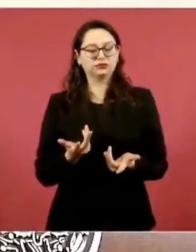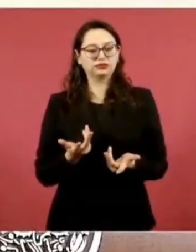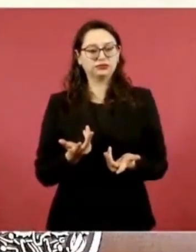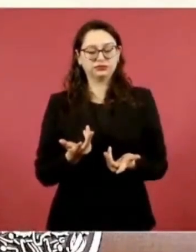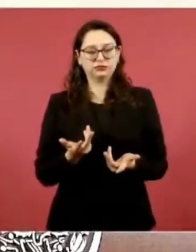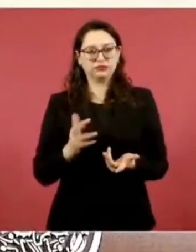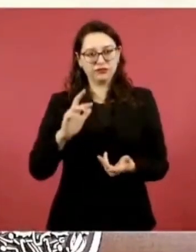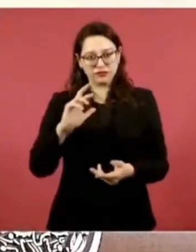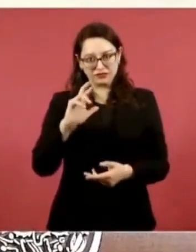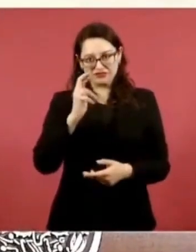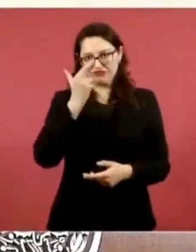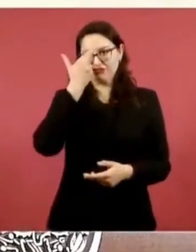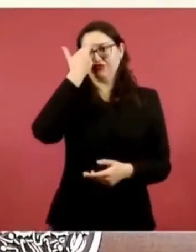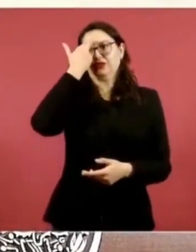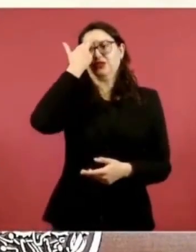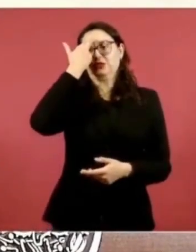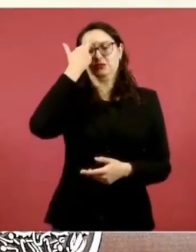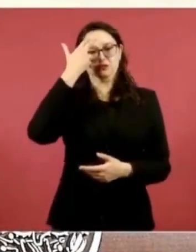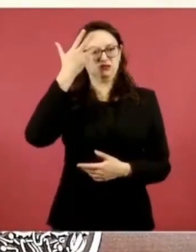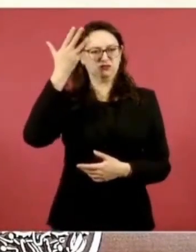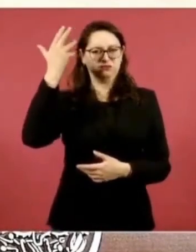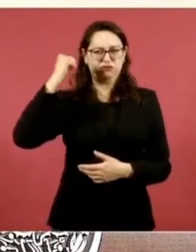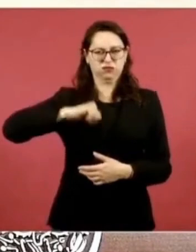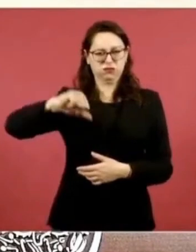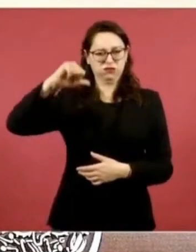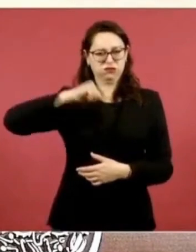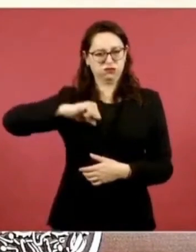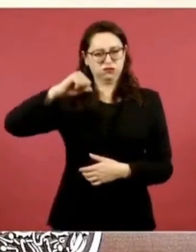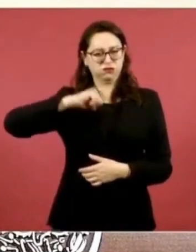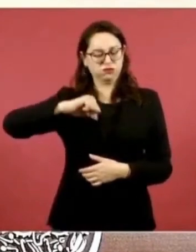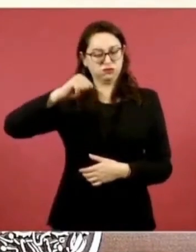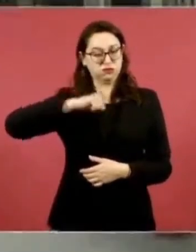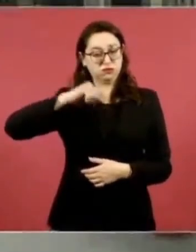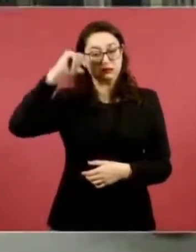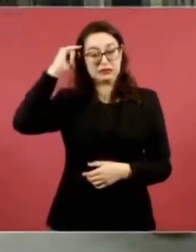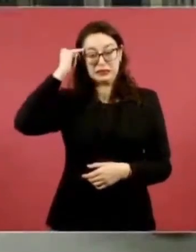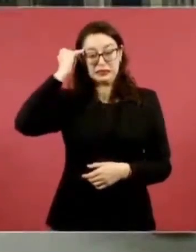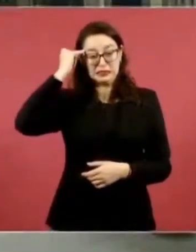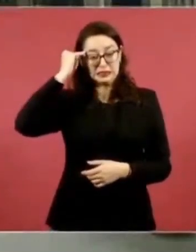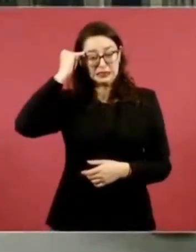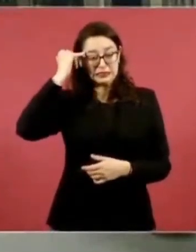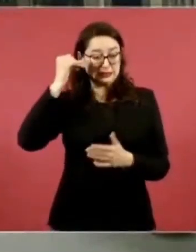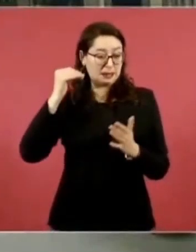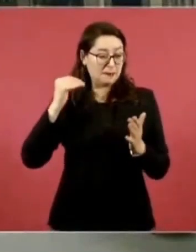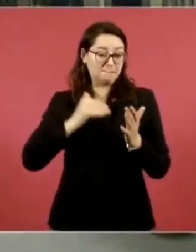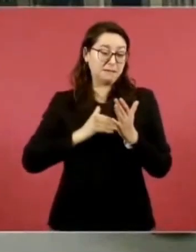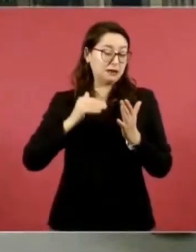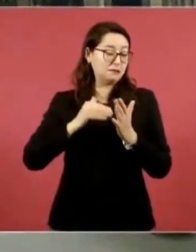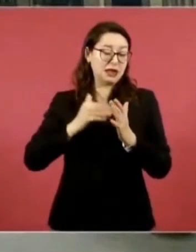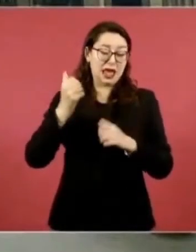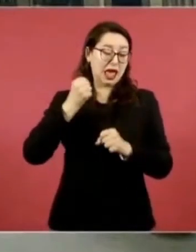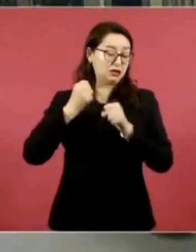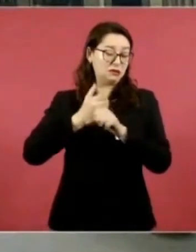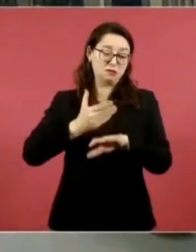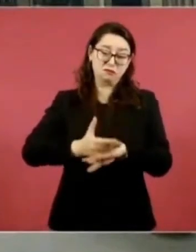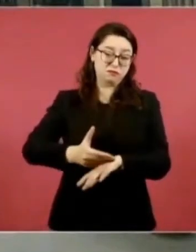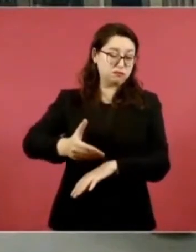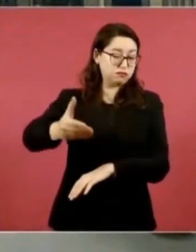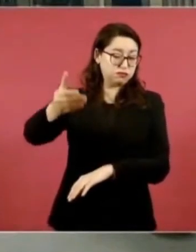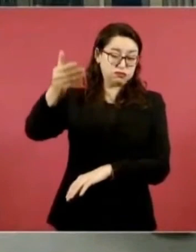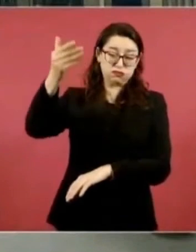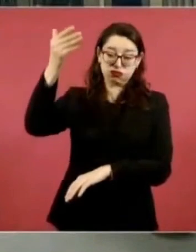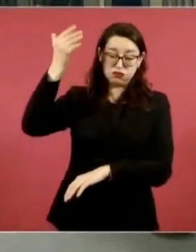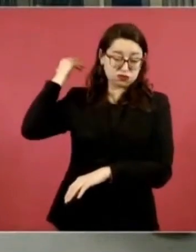civilizaciones milenarias de